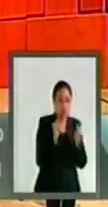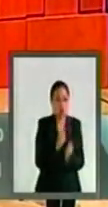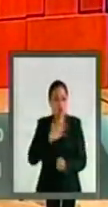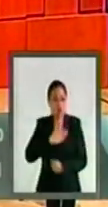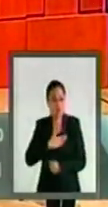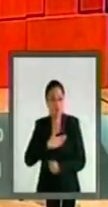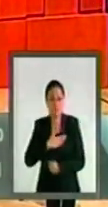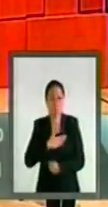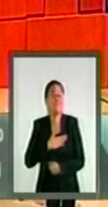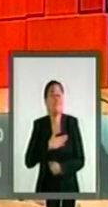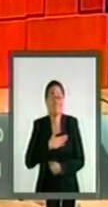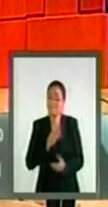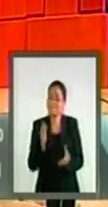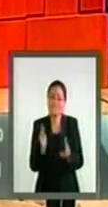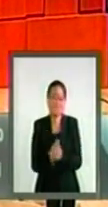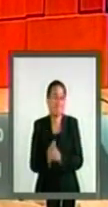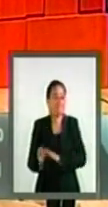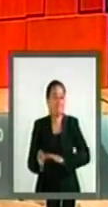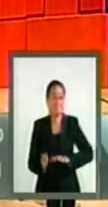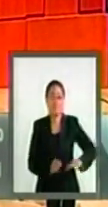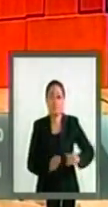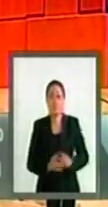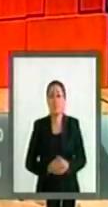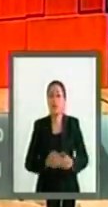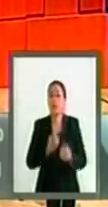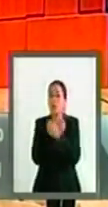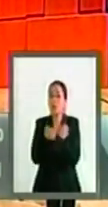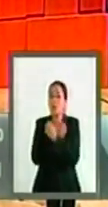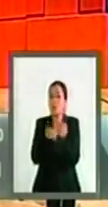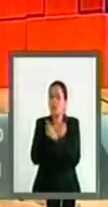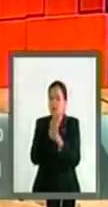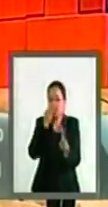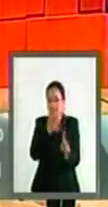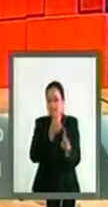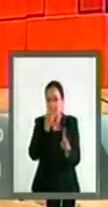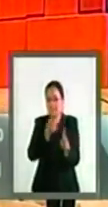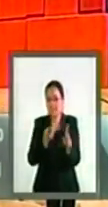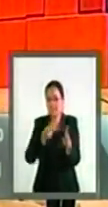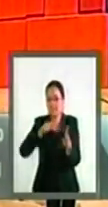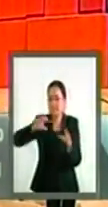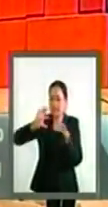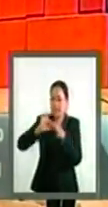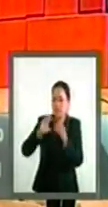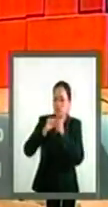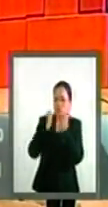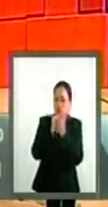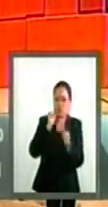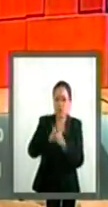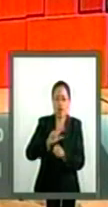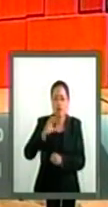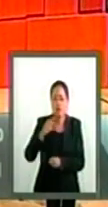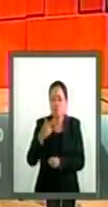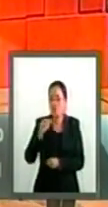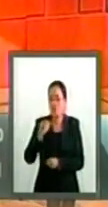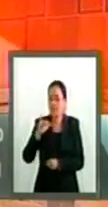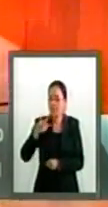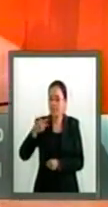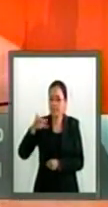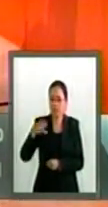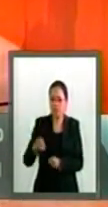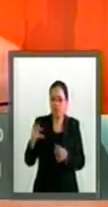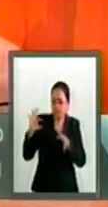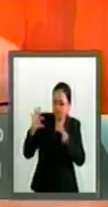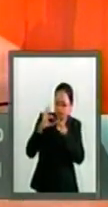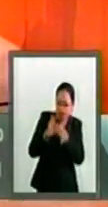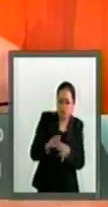La educación es un fenómeno social holístico que no puede reducirse a lo meramente